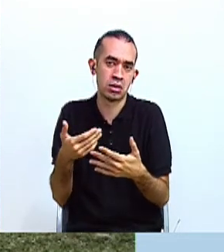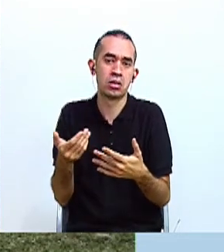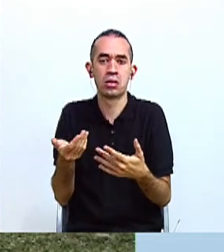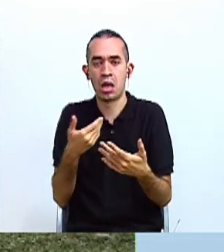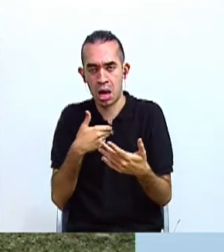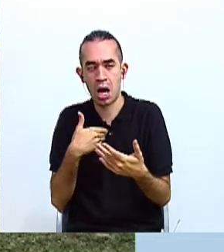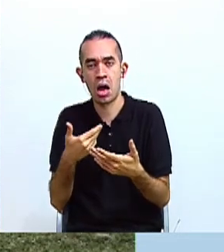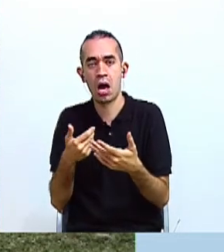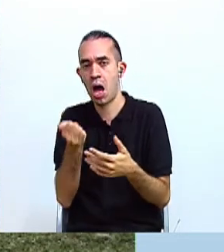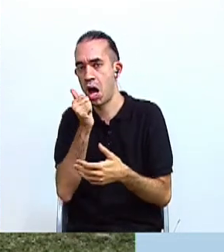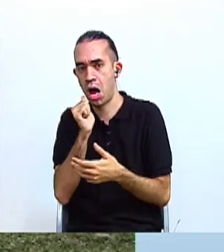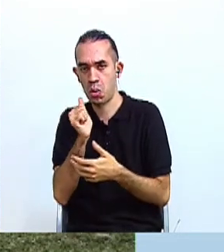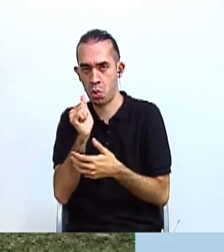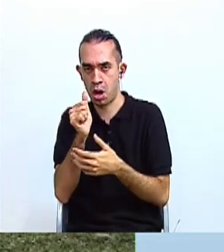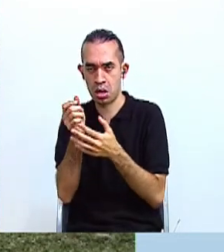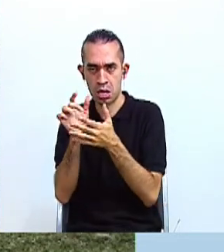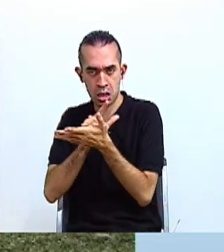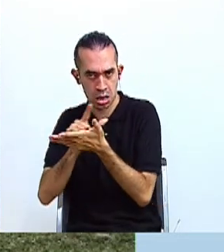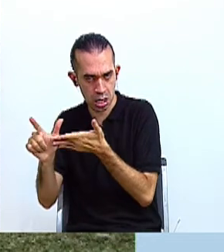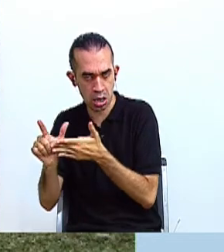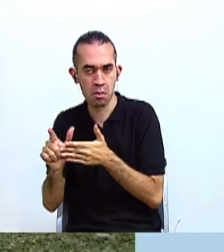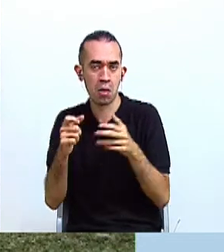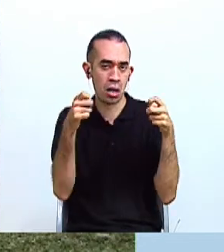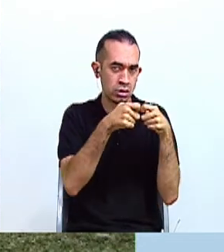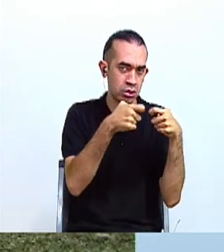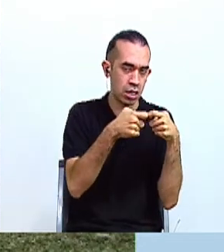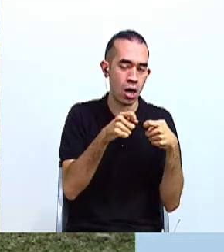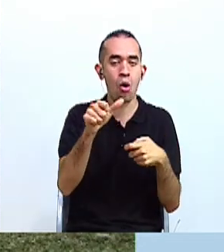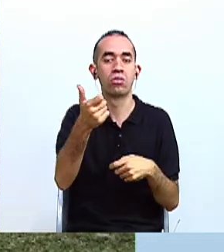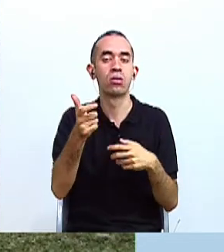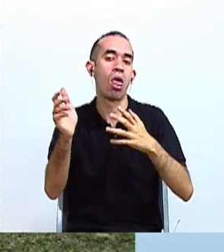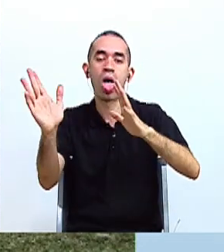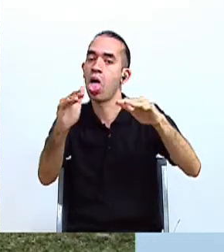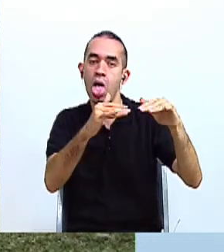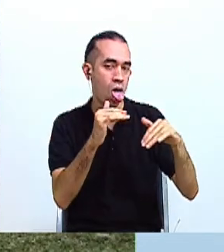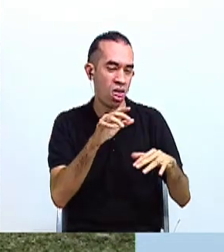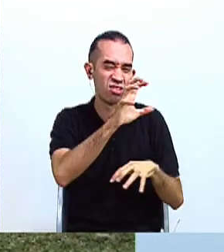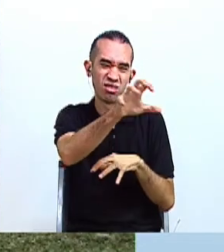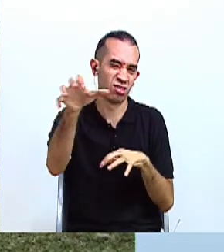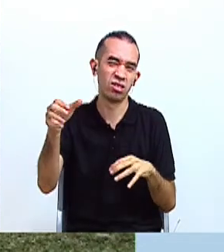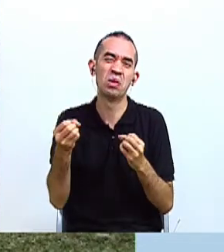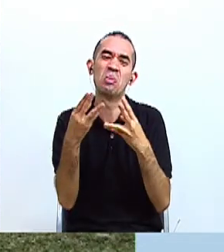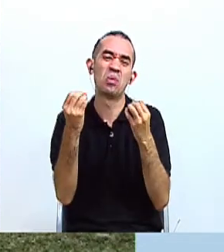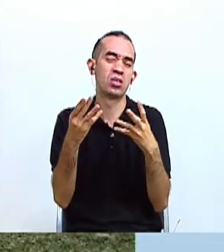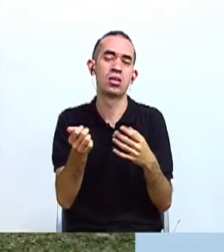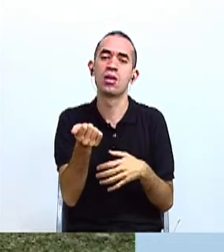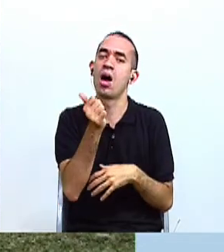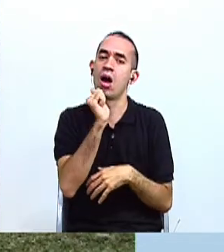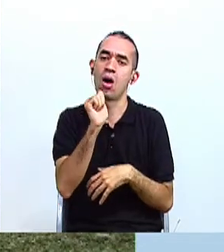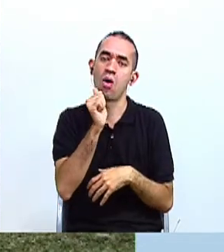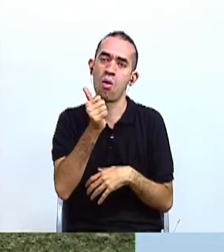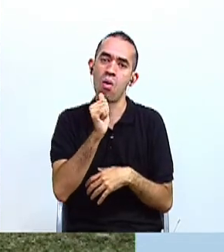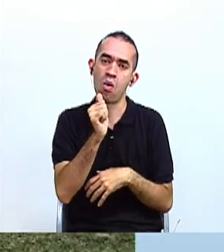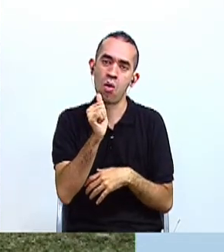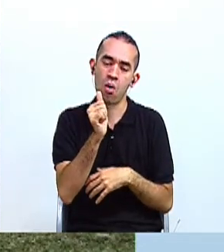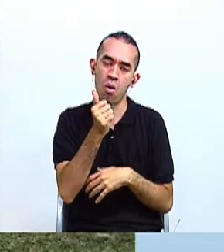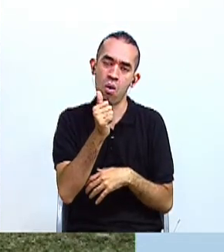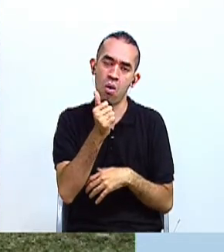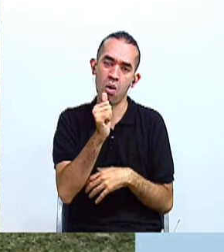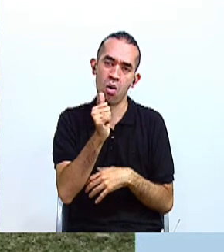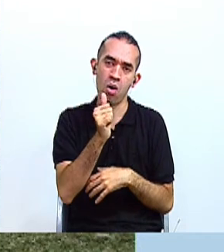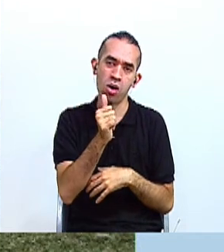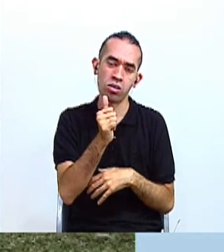potable y electricidad, pero otras carecen de estos servicios. Muchas tienen que utilizar el agua que pasa por sus